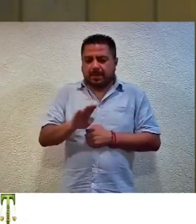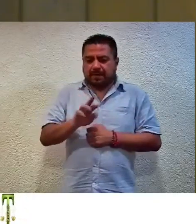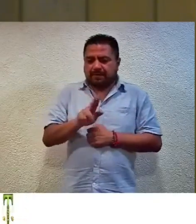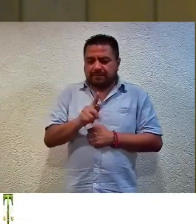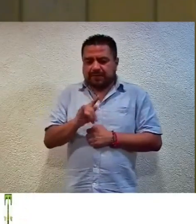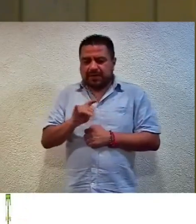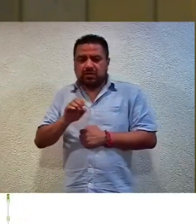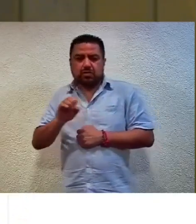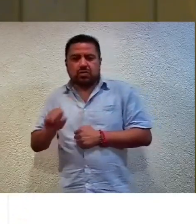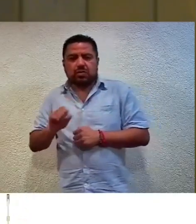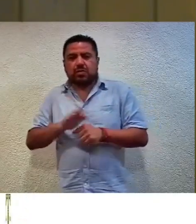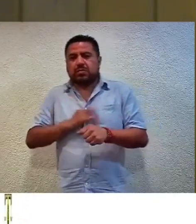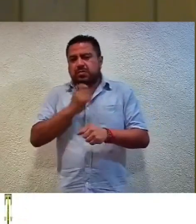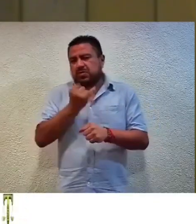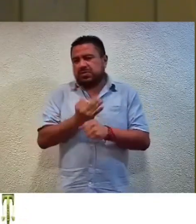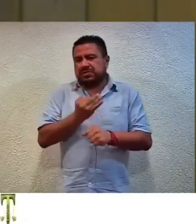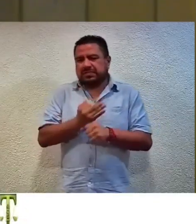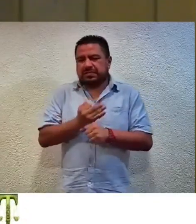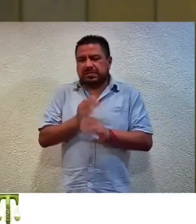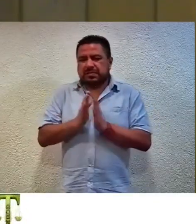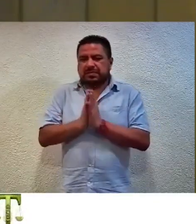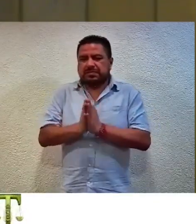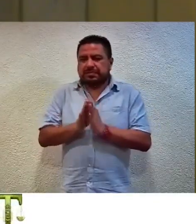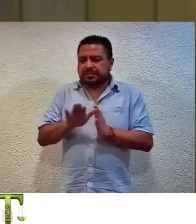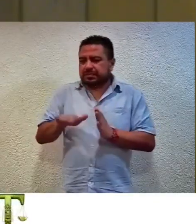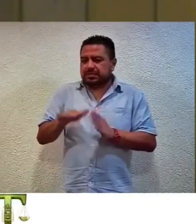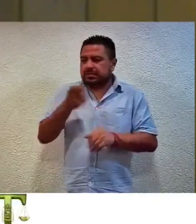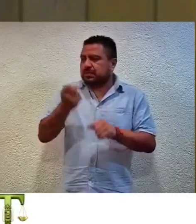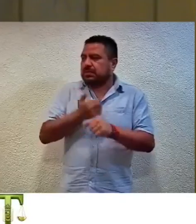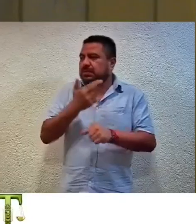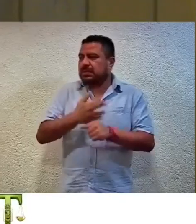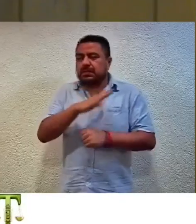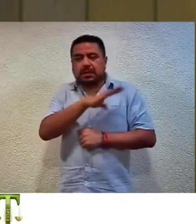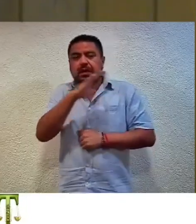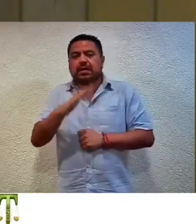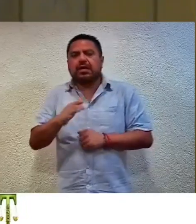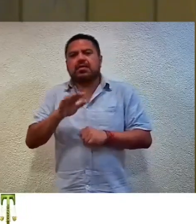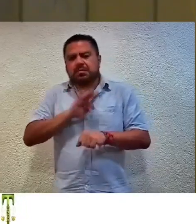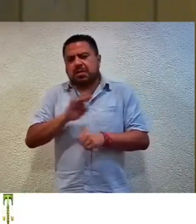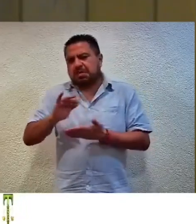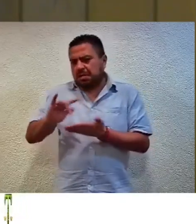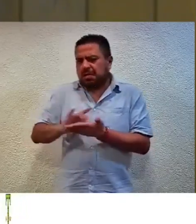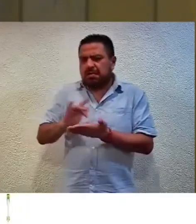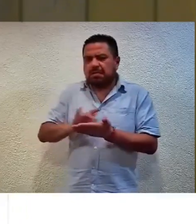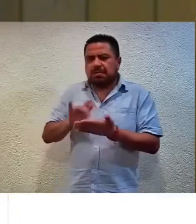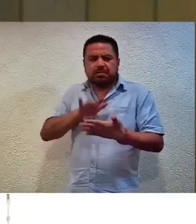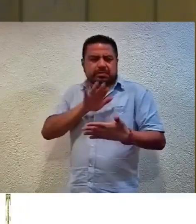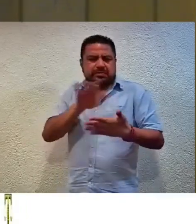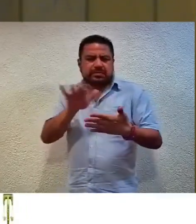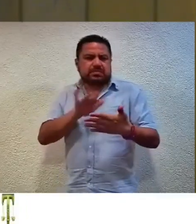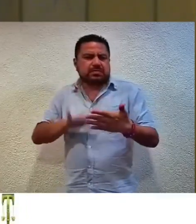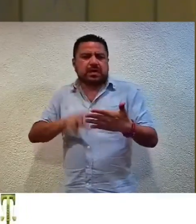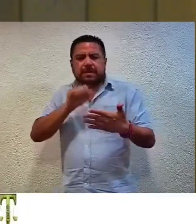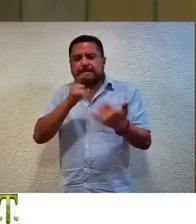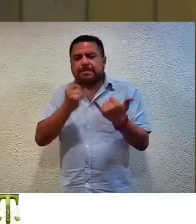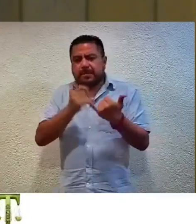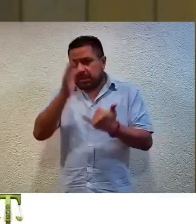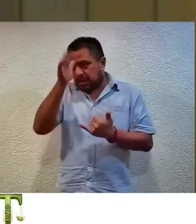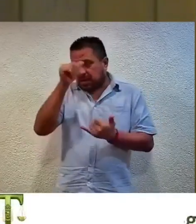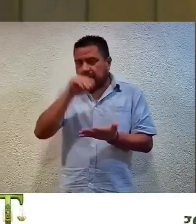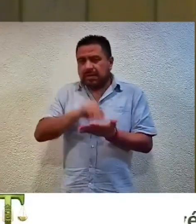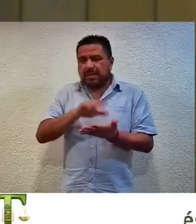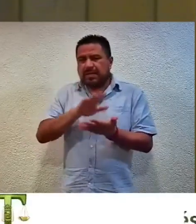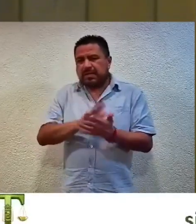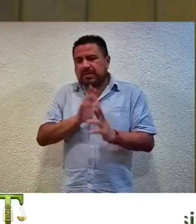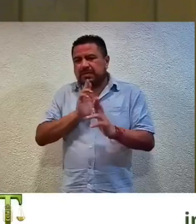Delgado Brito. Por lo tanto, le solicito secretaria general de acuerdos, nos apoyes con las cuentas y puntos de acuerdo de los mismos